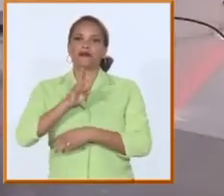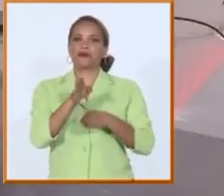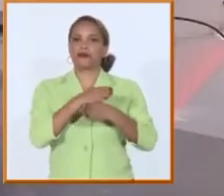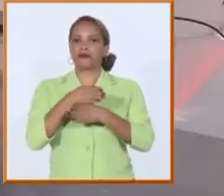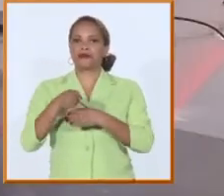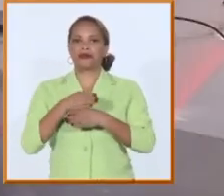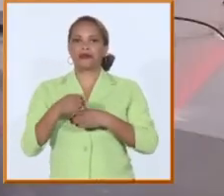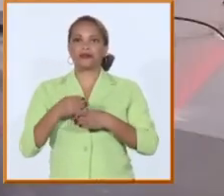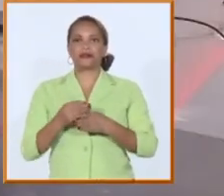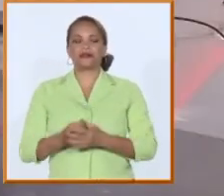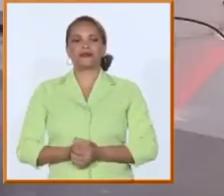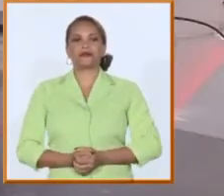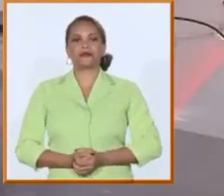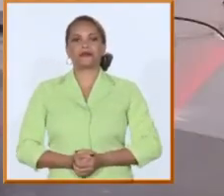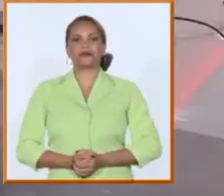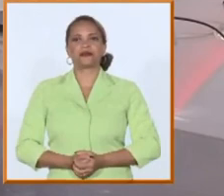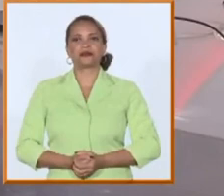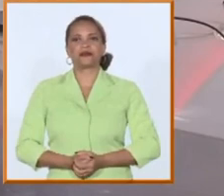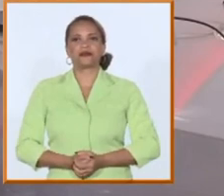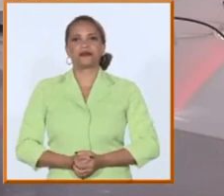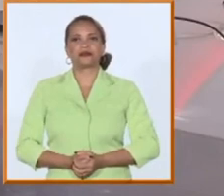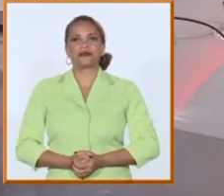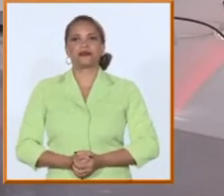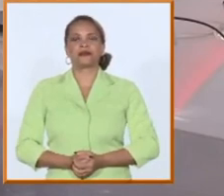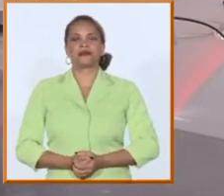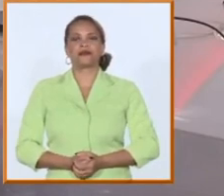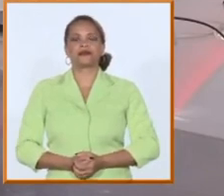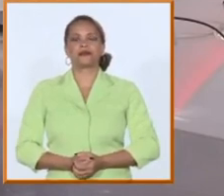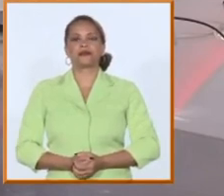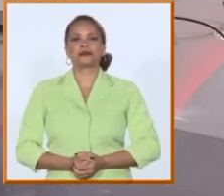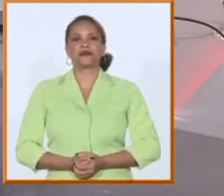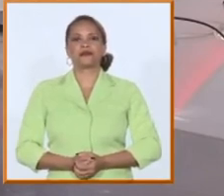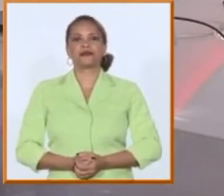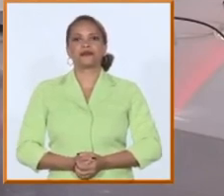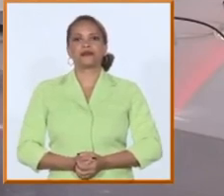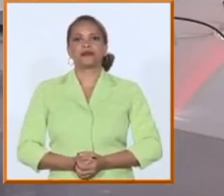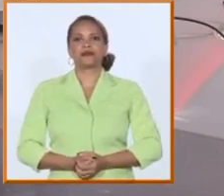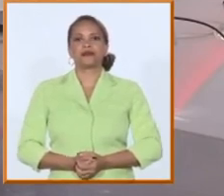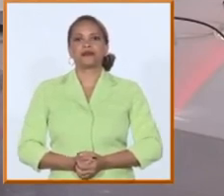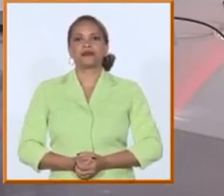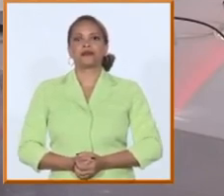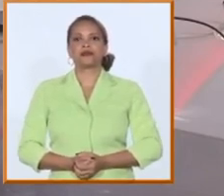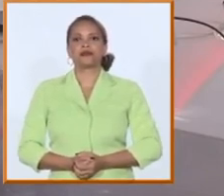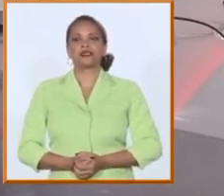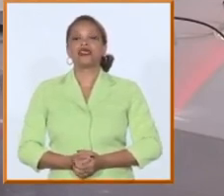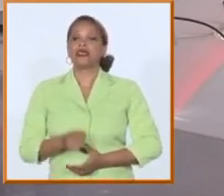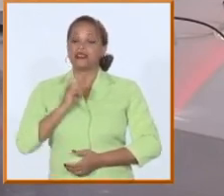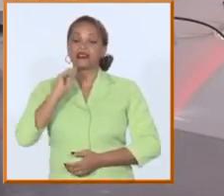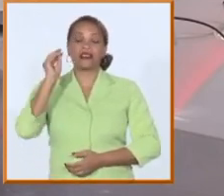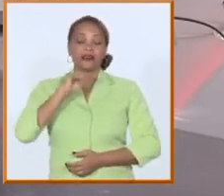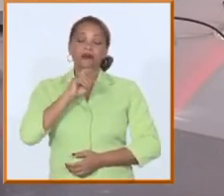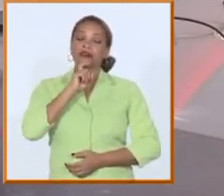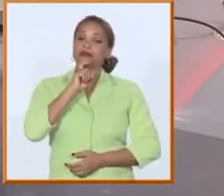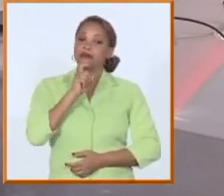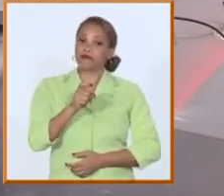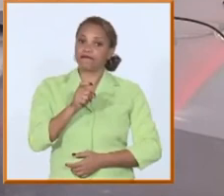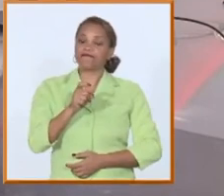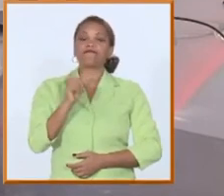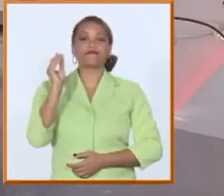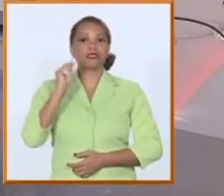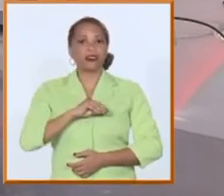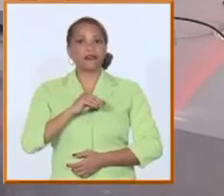una universidad porque los inspectores van con los cuchillos en la boca sabemos que es bastante difícil ese